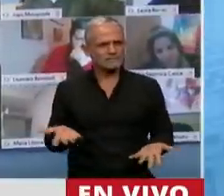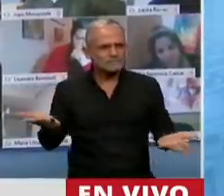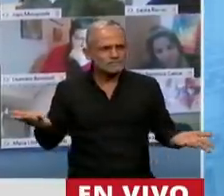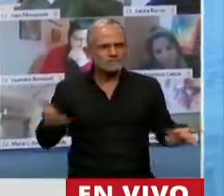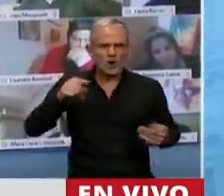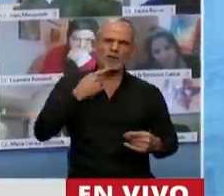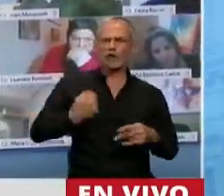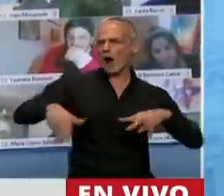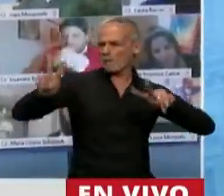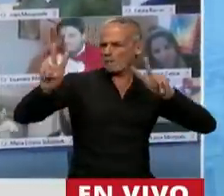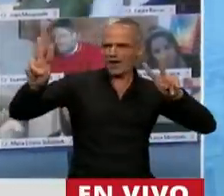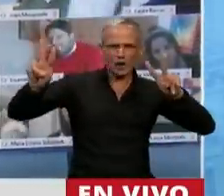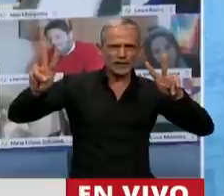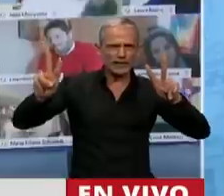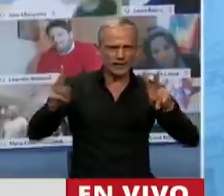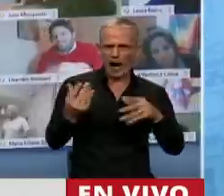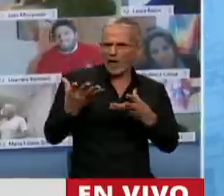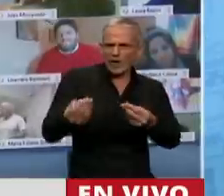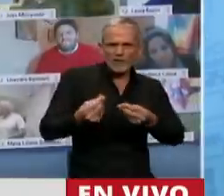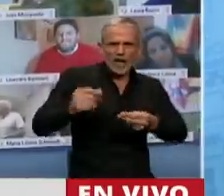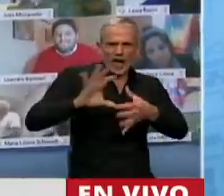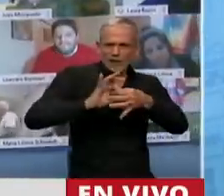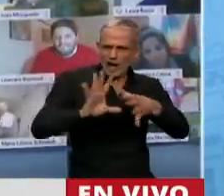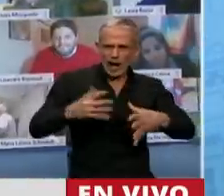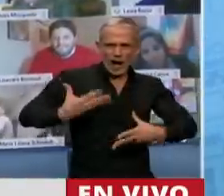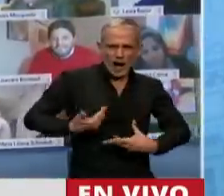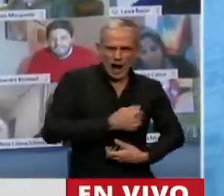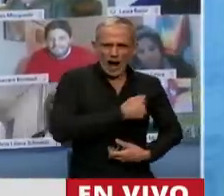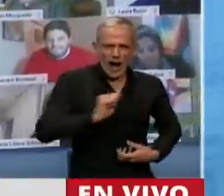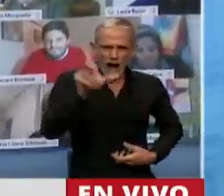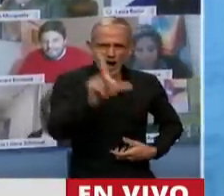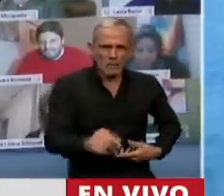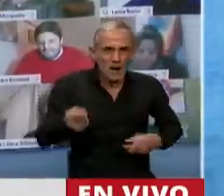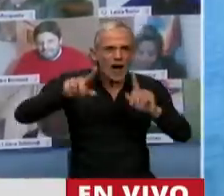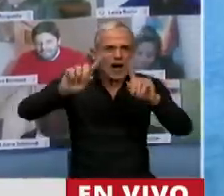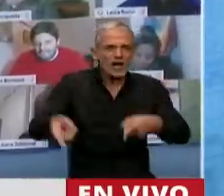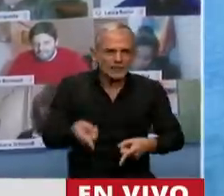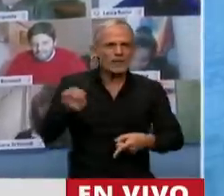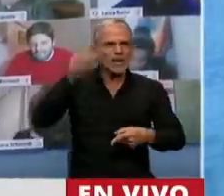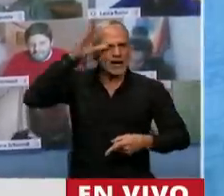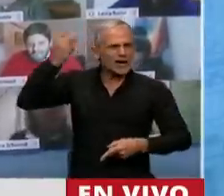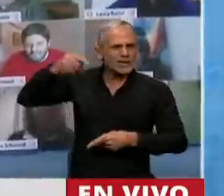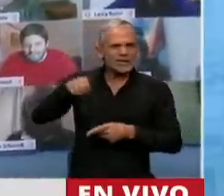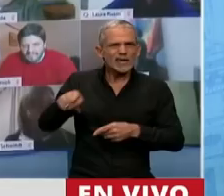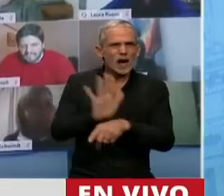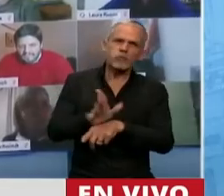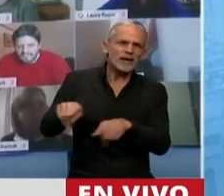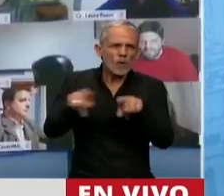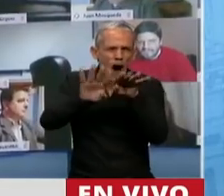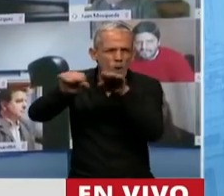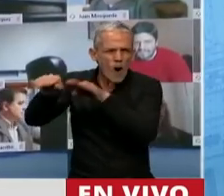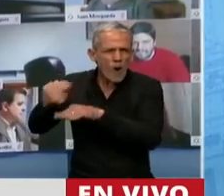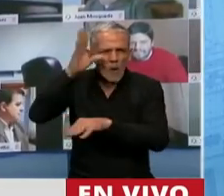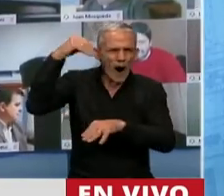se dicen peronistas republicanos y los panqueques y todos esos también son Cristina. Por eso están